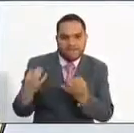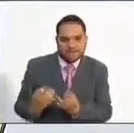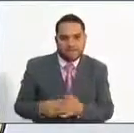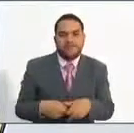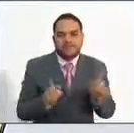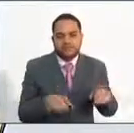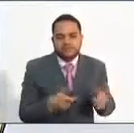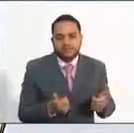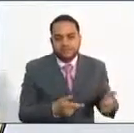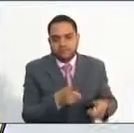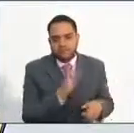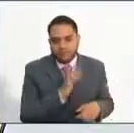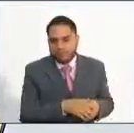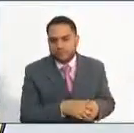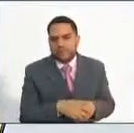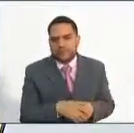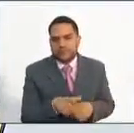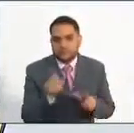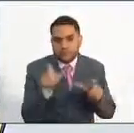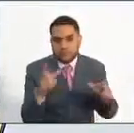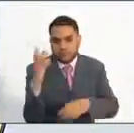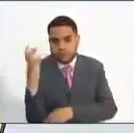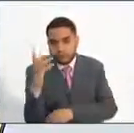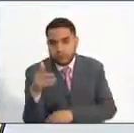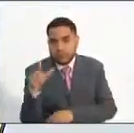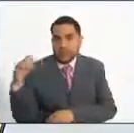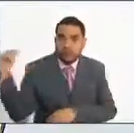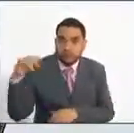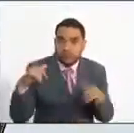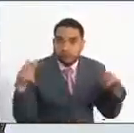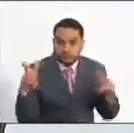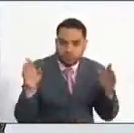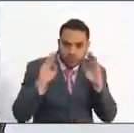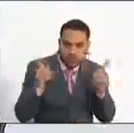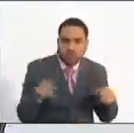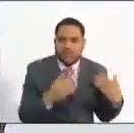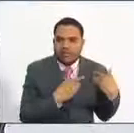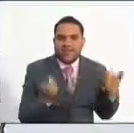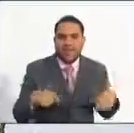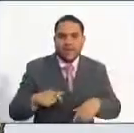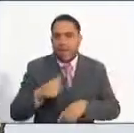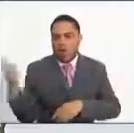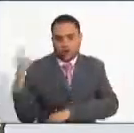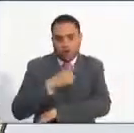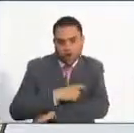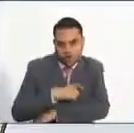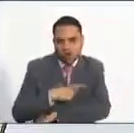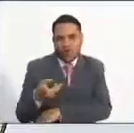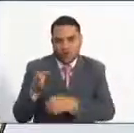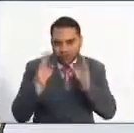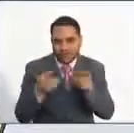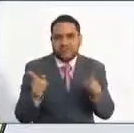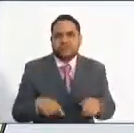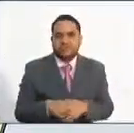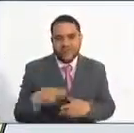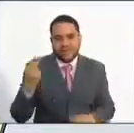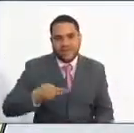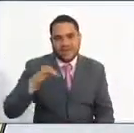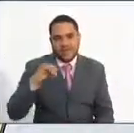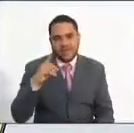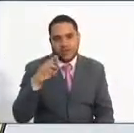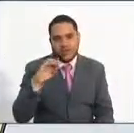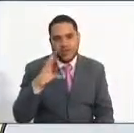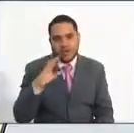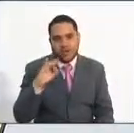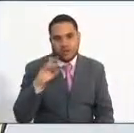Colombia y la Agencia Nacional de Hidrocarburos. O sea que son también nuevas convocatorias que ya estamos trabajando,